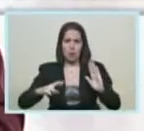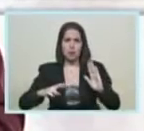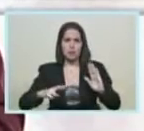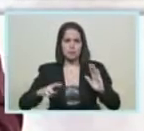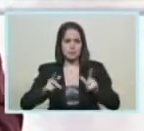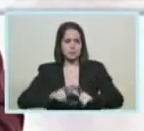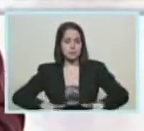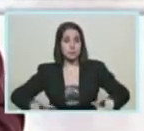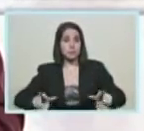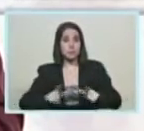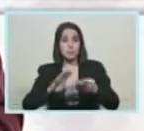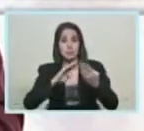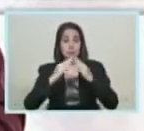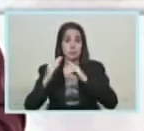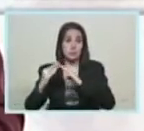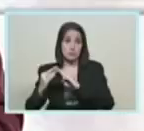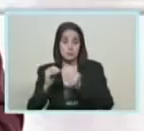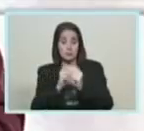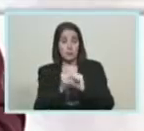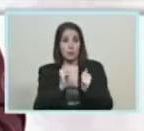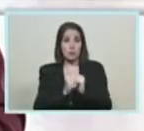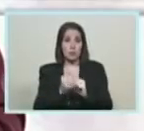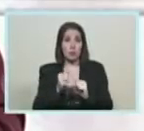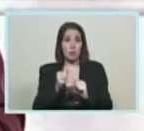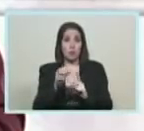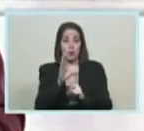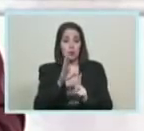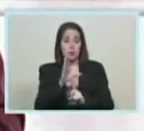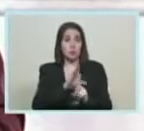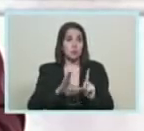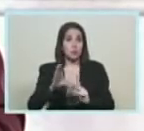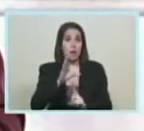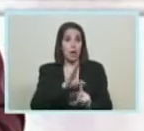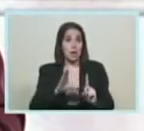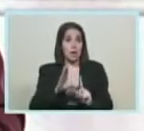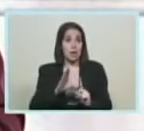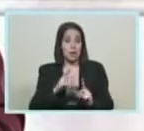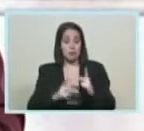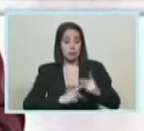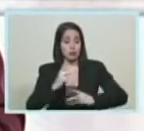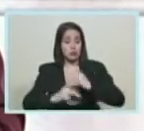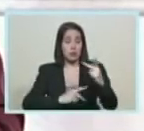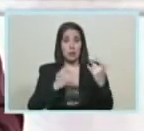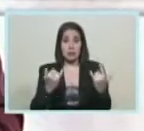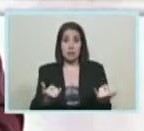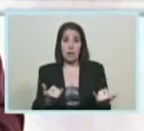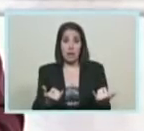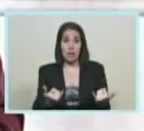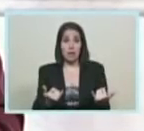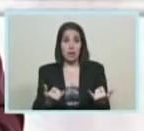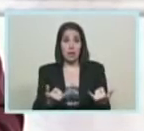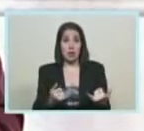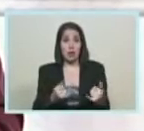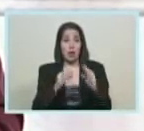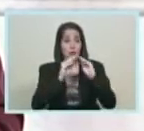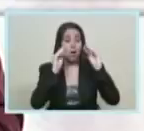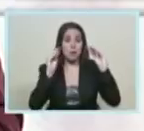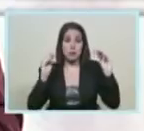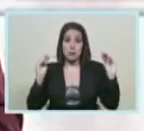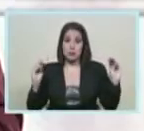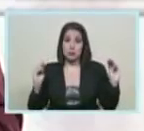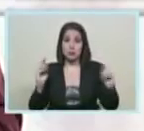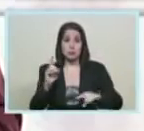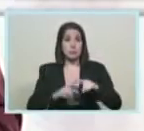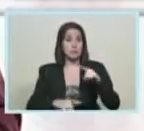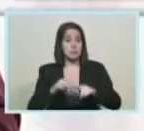de Espacios Comunitarios, Deportivos, Culturales, proceder de manera inmediata, bueno, hacer un conjunto de anuncios y